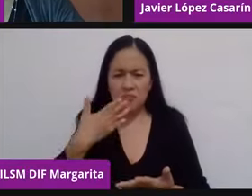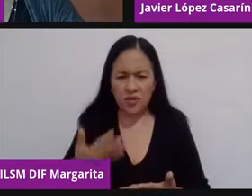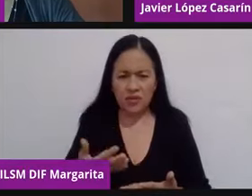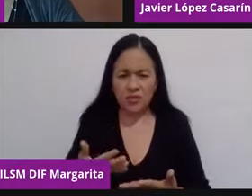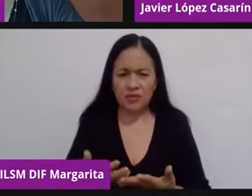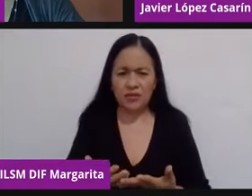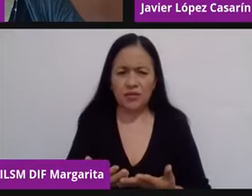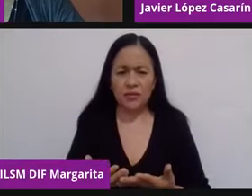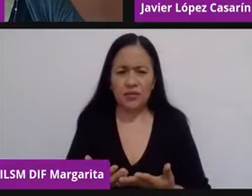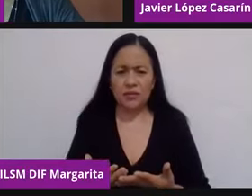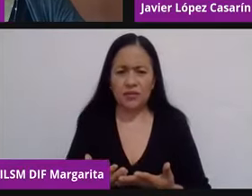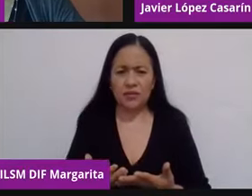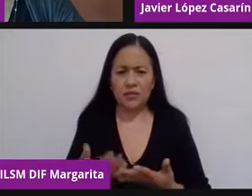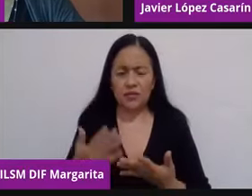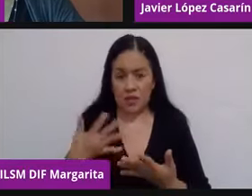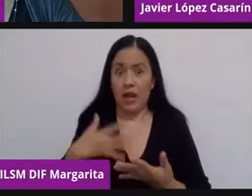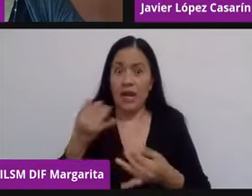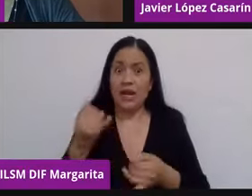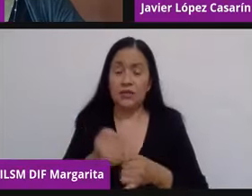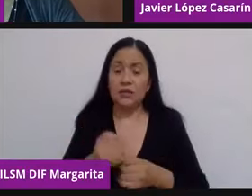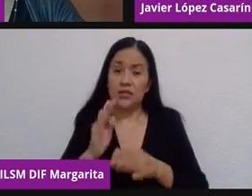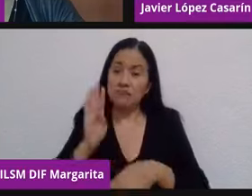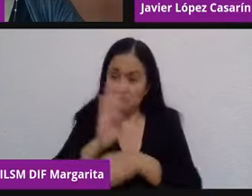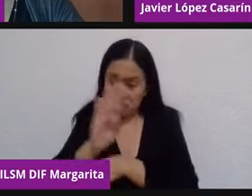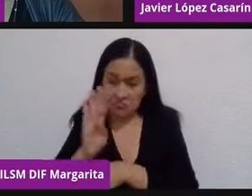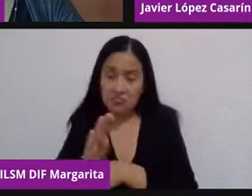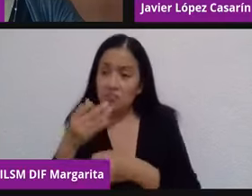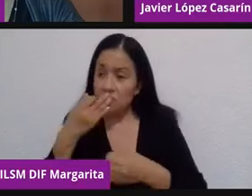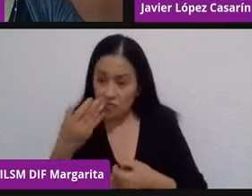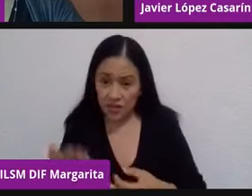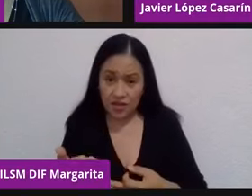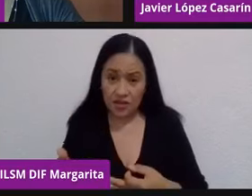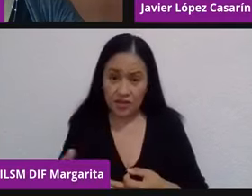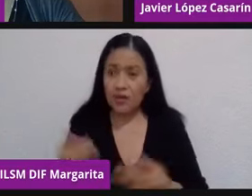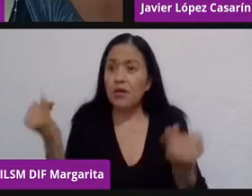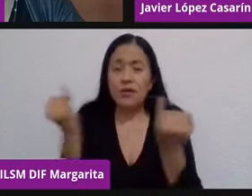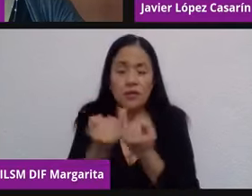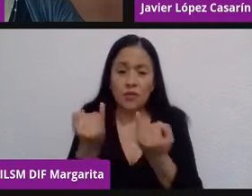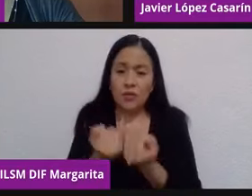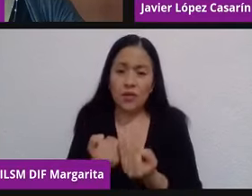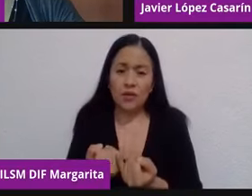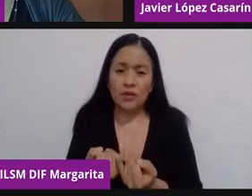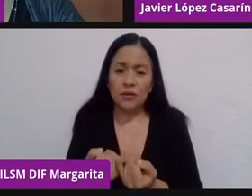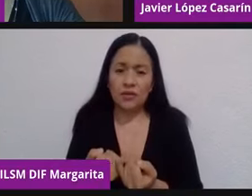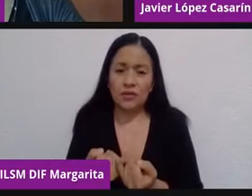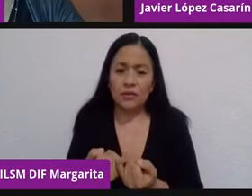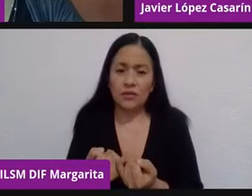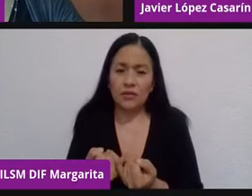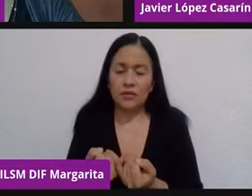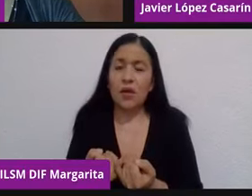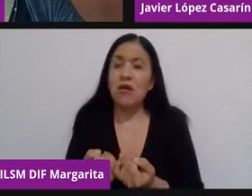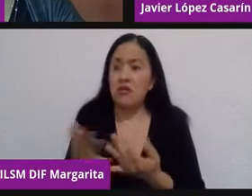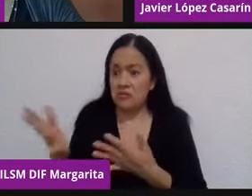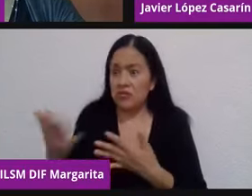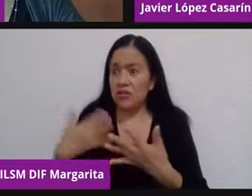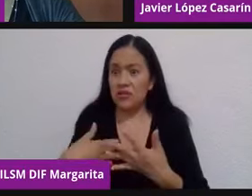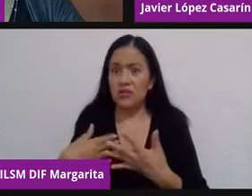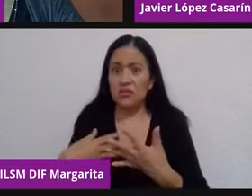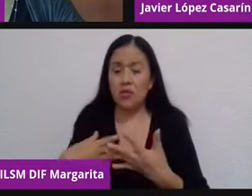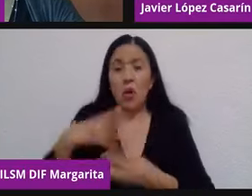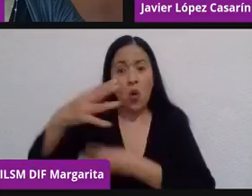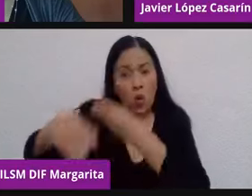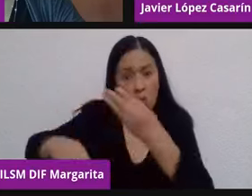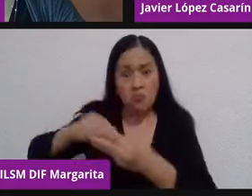solamente les estás dando un beneficio en calidad de servicios, sino que además los estás volviendo parte de un gobierno. Y entonces abres un